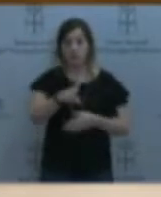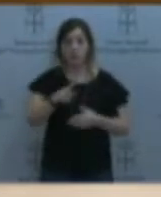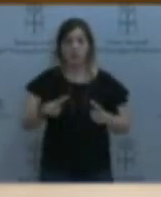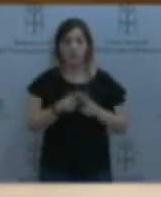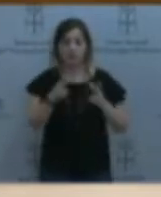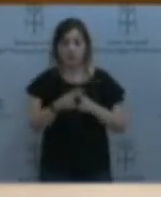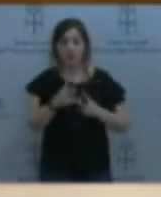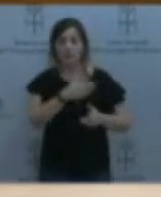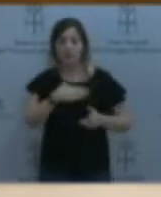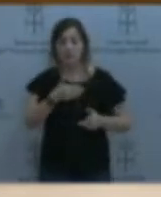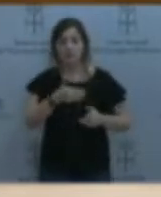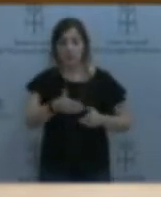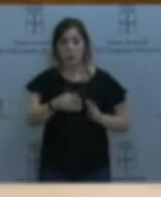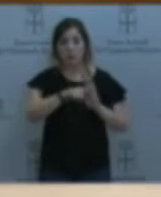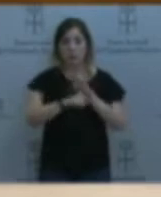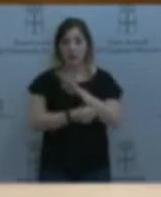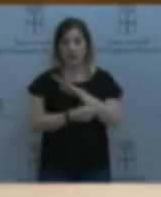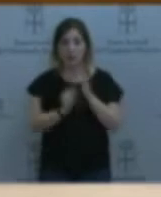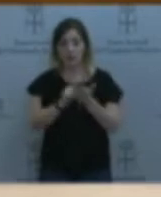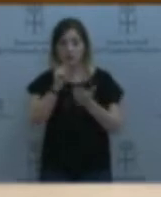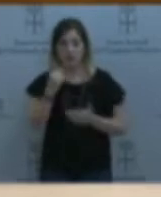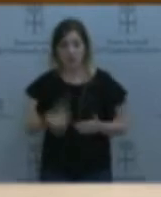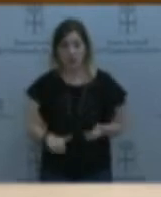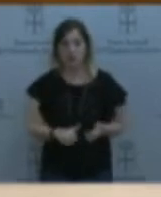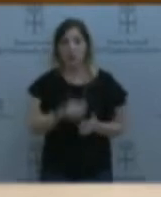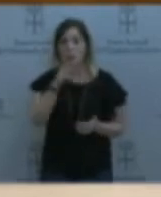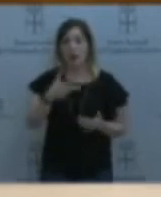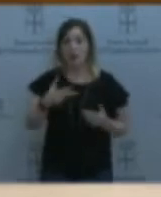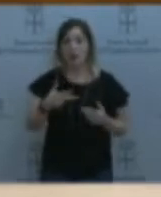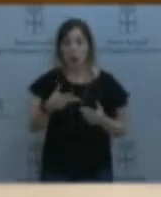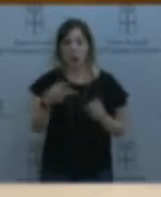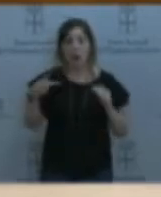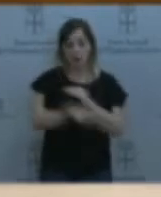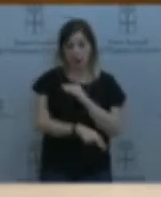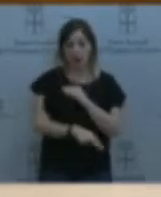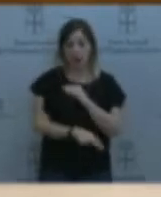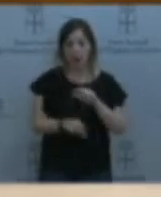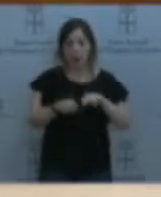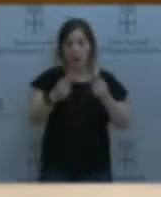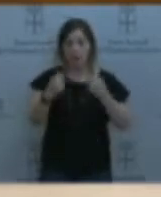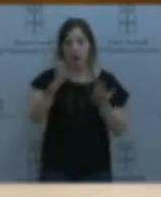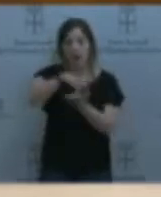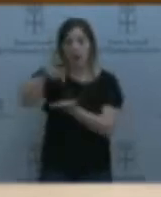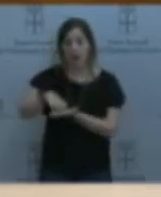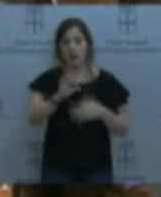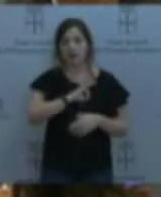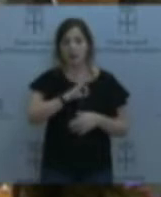inminente para paliar el deterioro de los centros de protección de menores y ofrecer una gestión eficiente de los mismos?